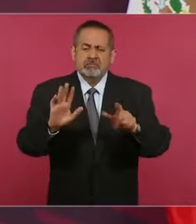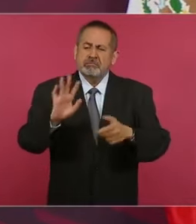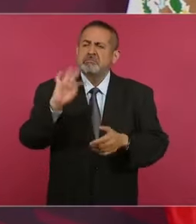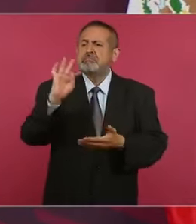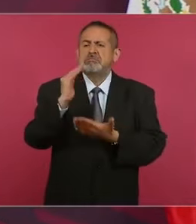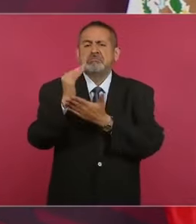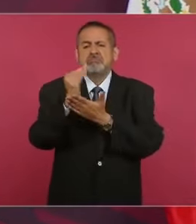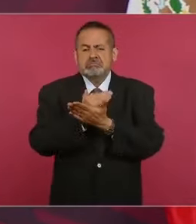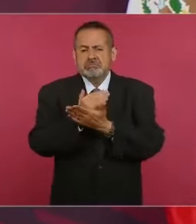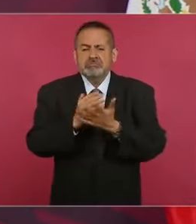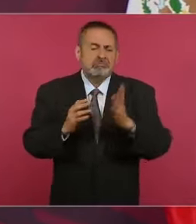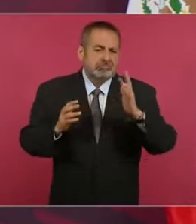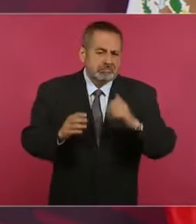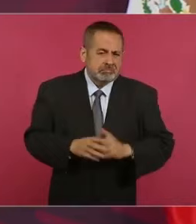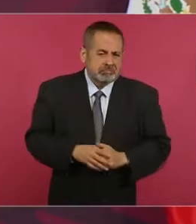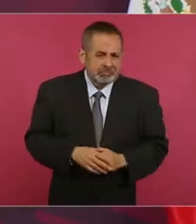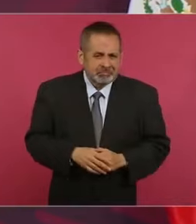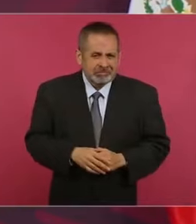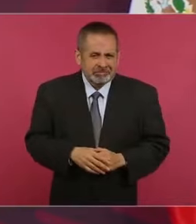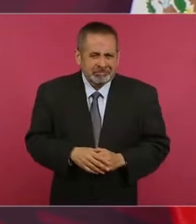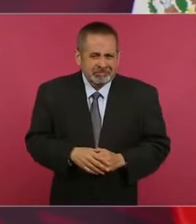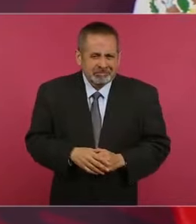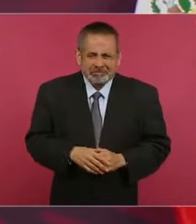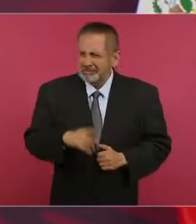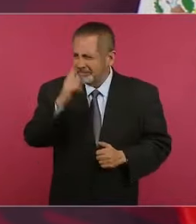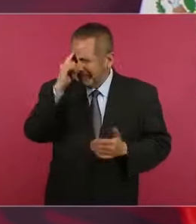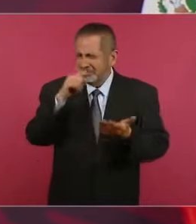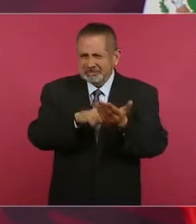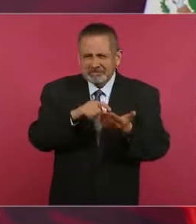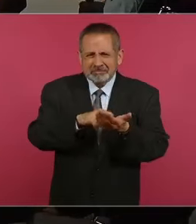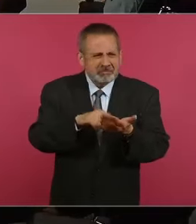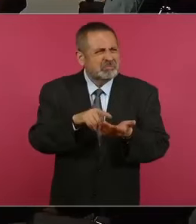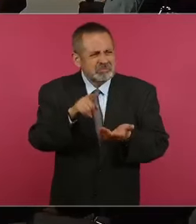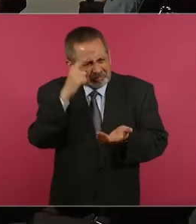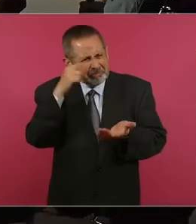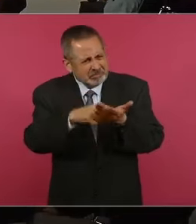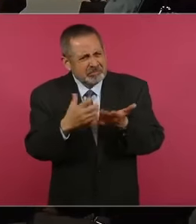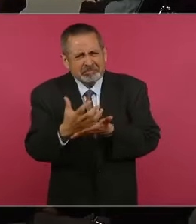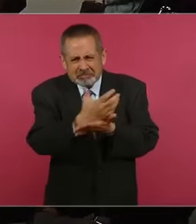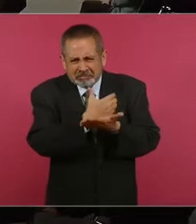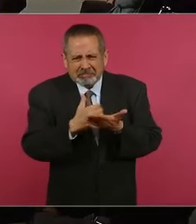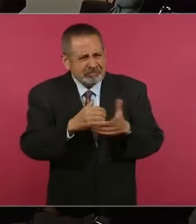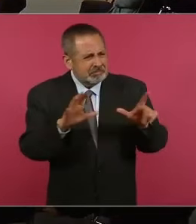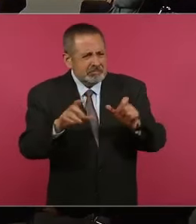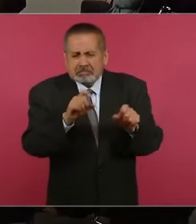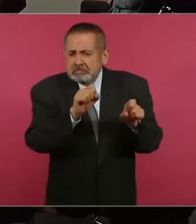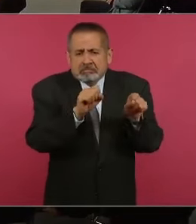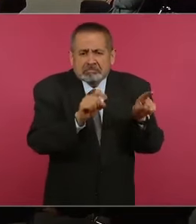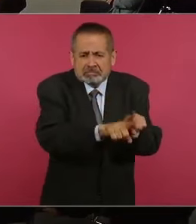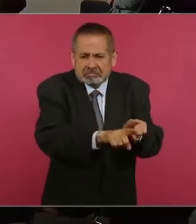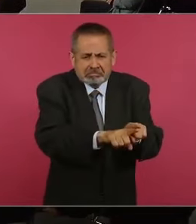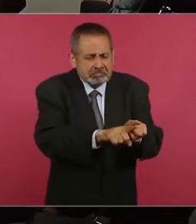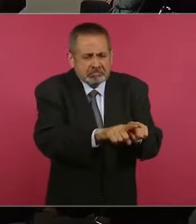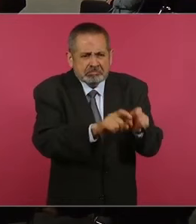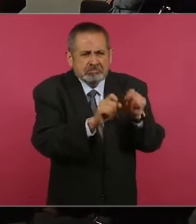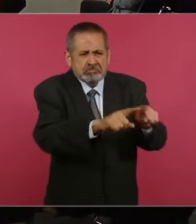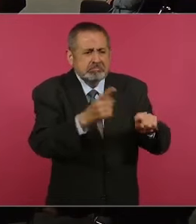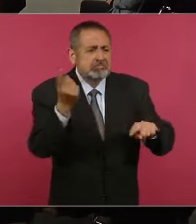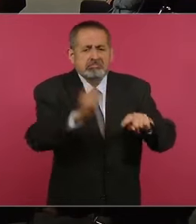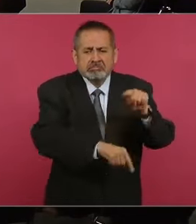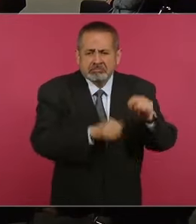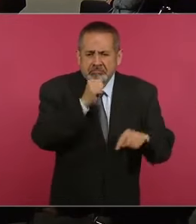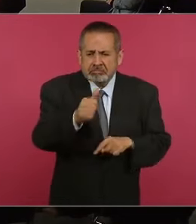es más, creo que hasta van a seguir ganando lo mismo, porque los fideicomisos estos es como una